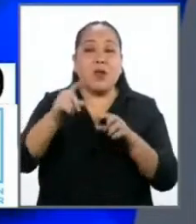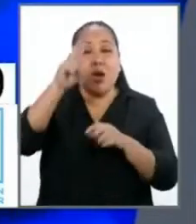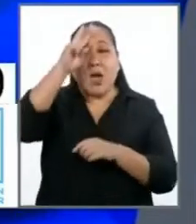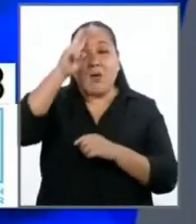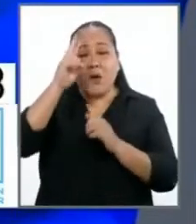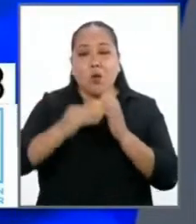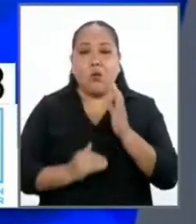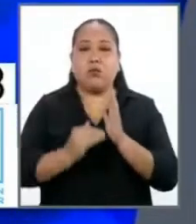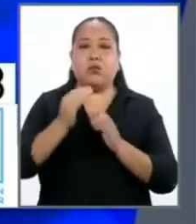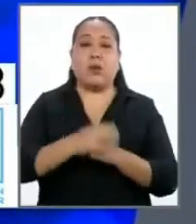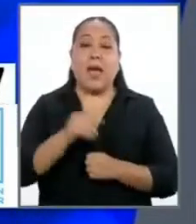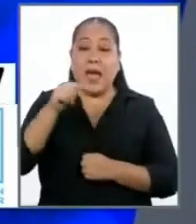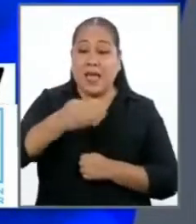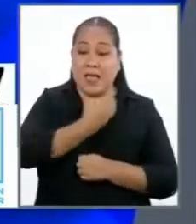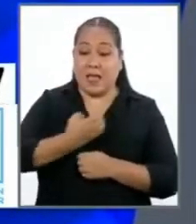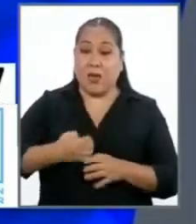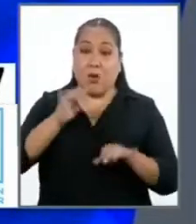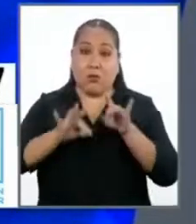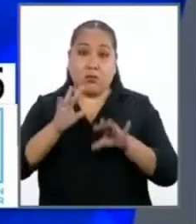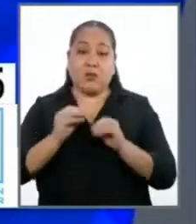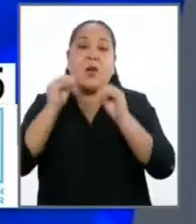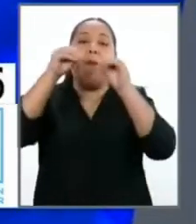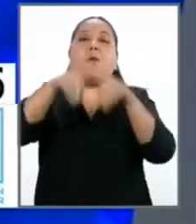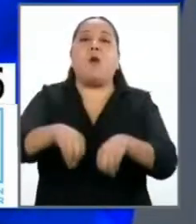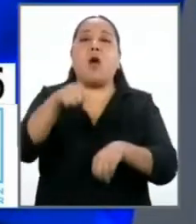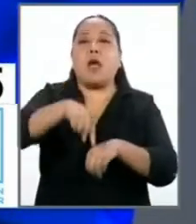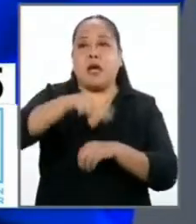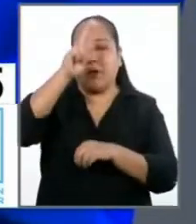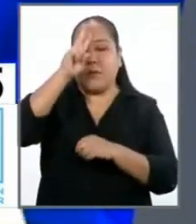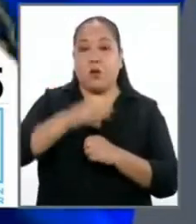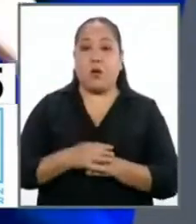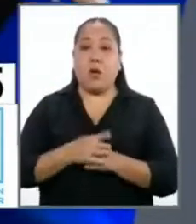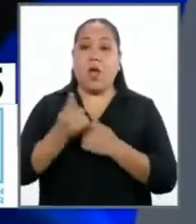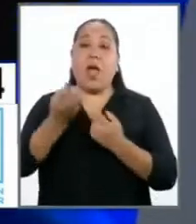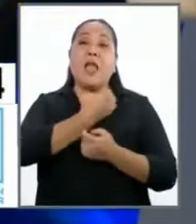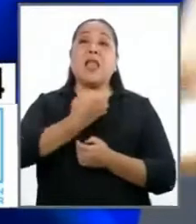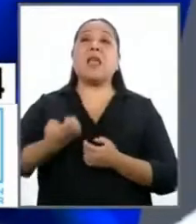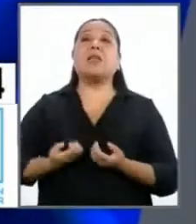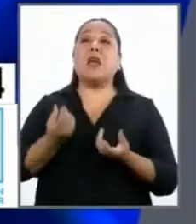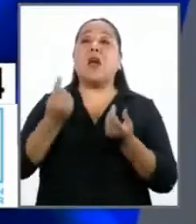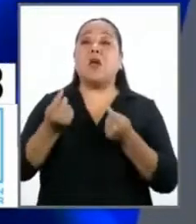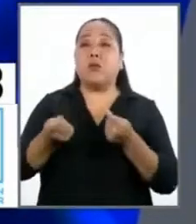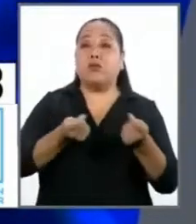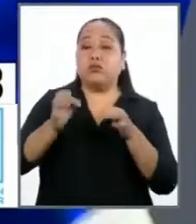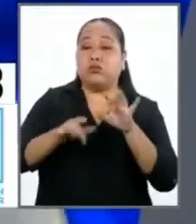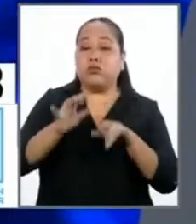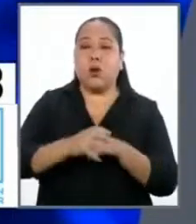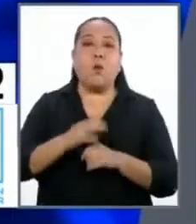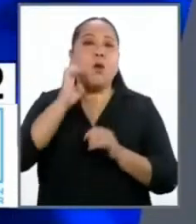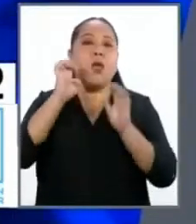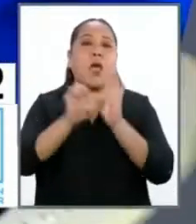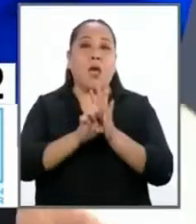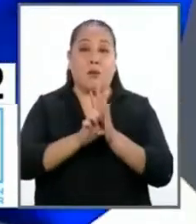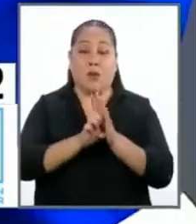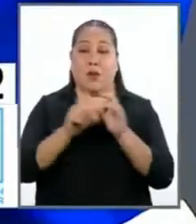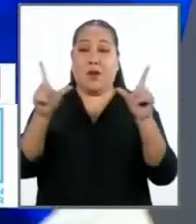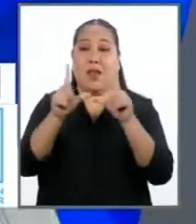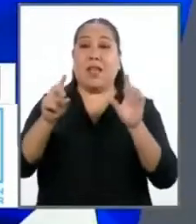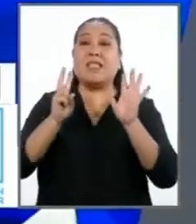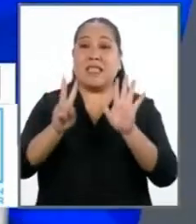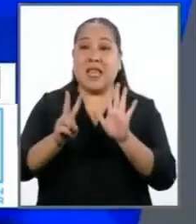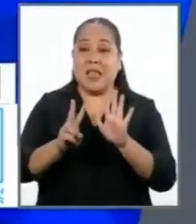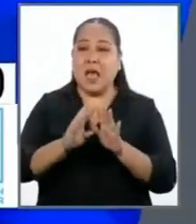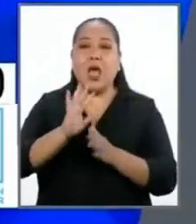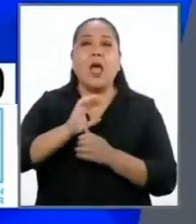que el gobierno electrónico se implemente en Perú. El gobierno electrónico lleva el Canal 7, por ejemplo, tenga todo transparente,